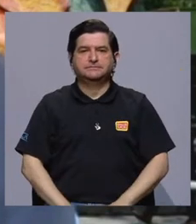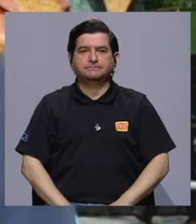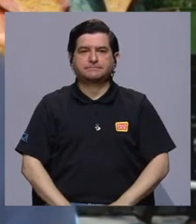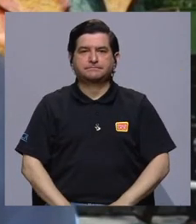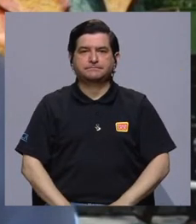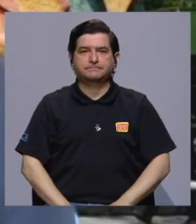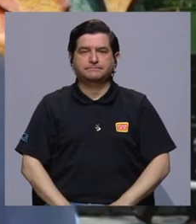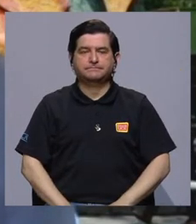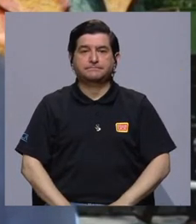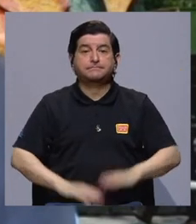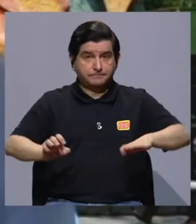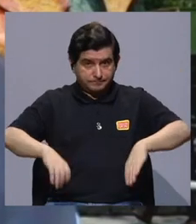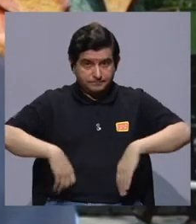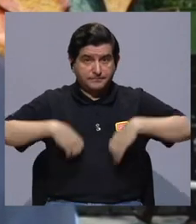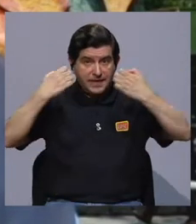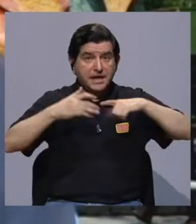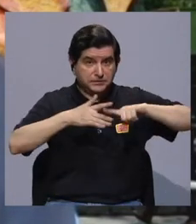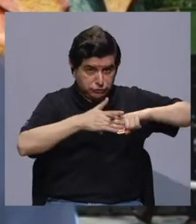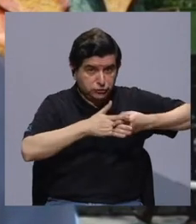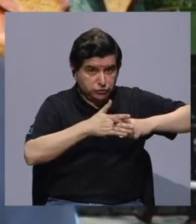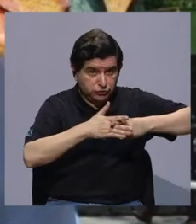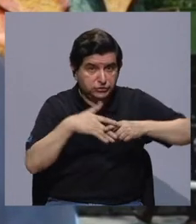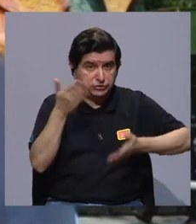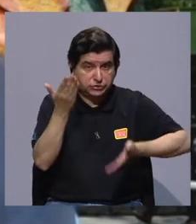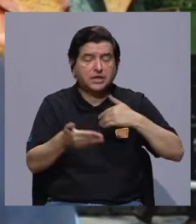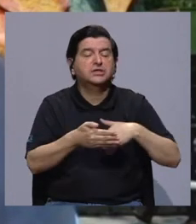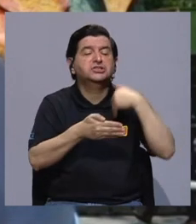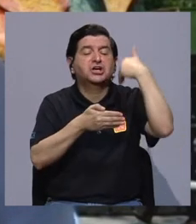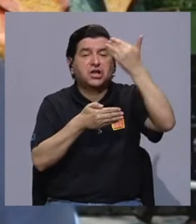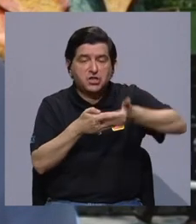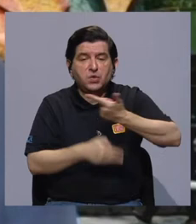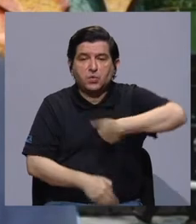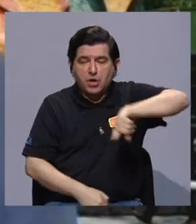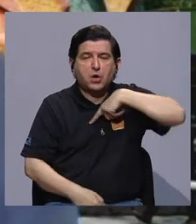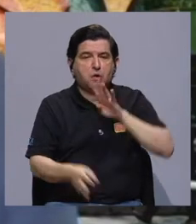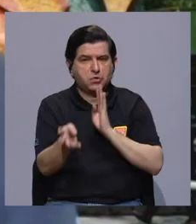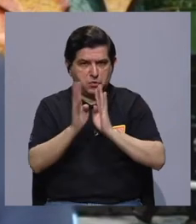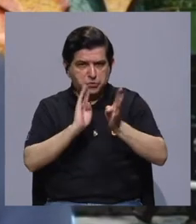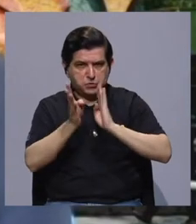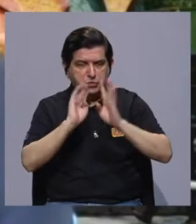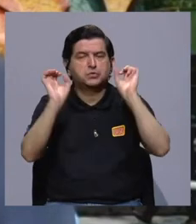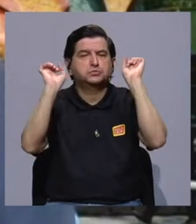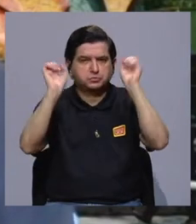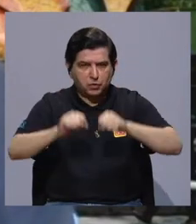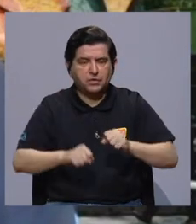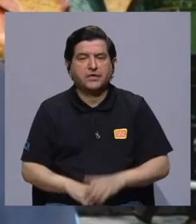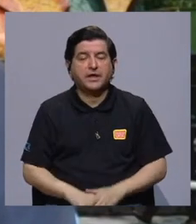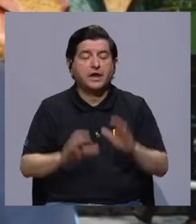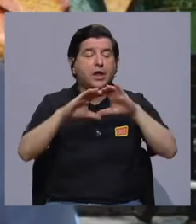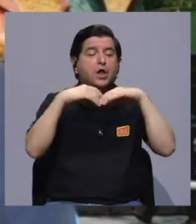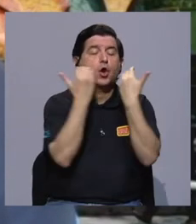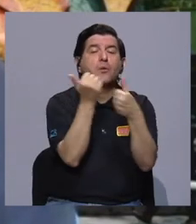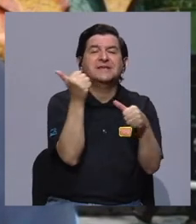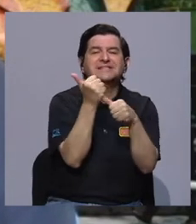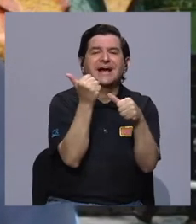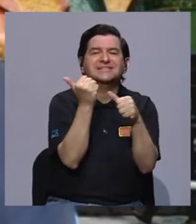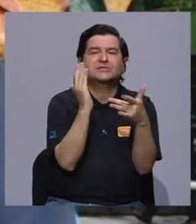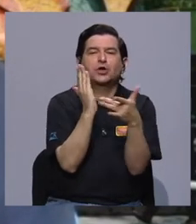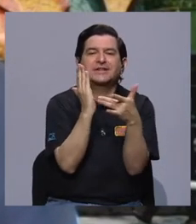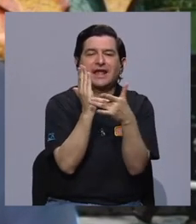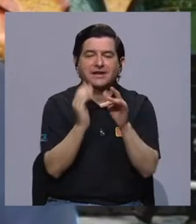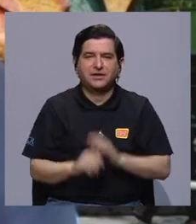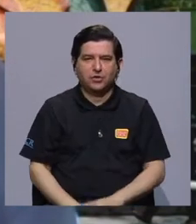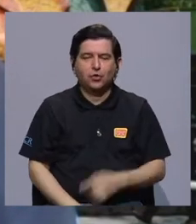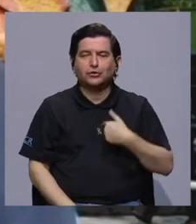ese sentido, pues existe un mecanismo que tal vez más adelante podamos conversarlo, Gustavo. Son los comités asesores